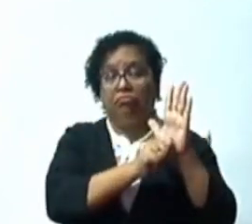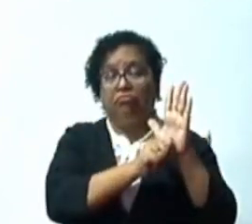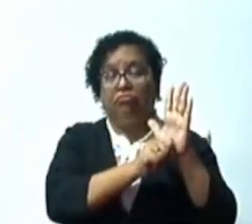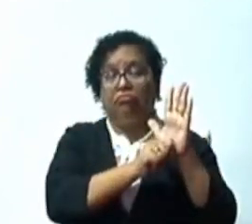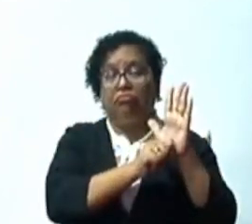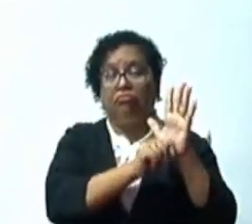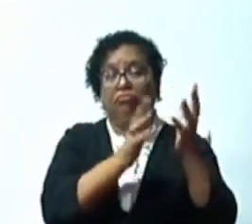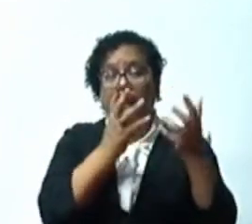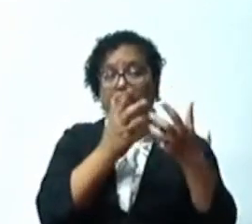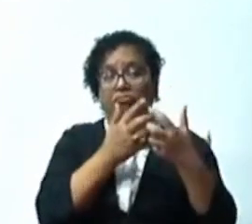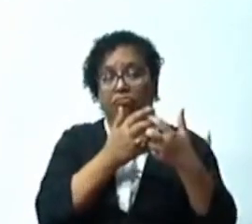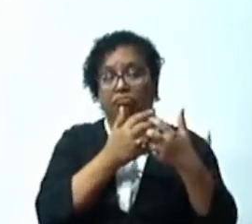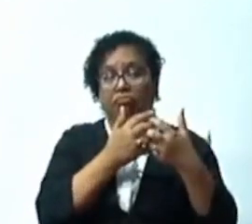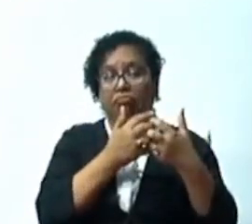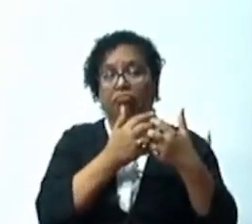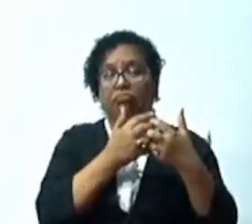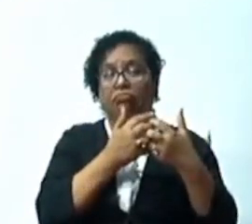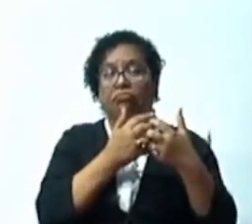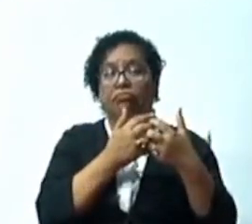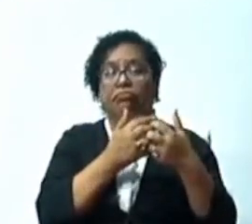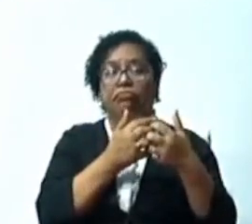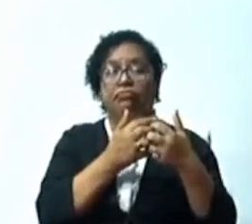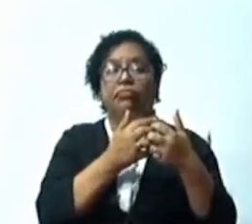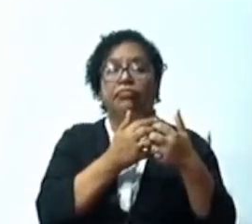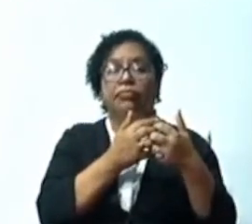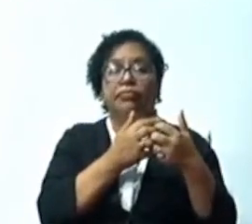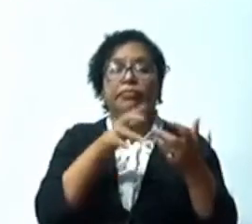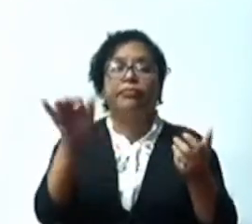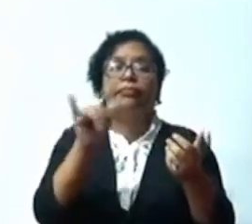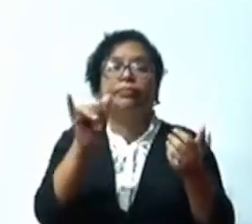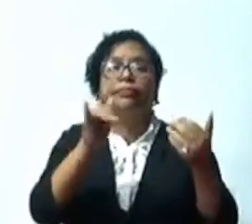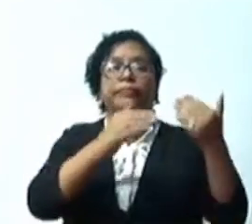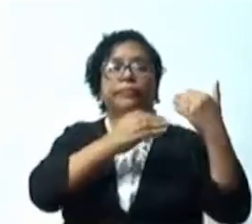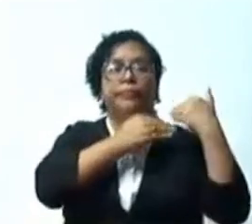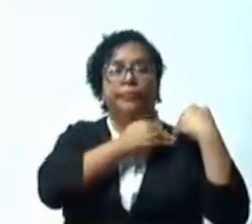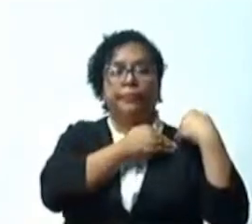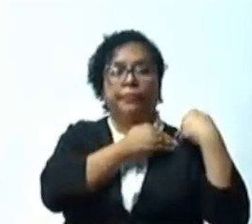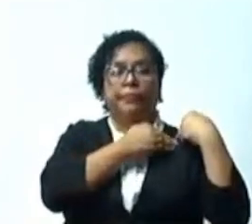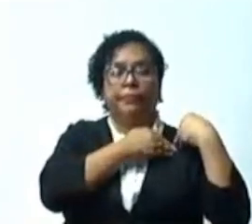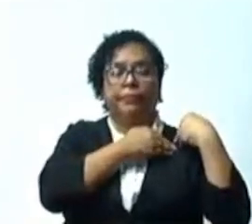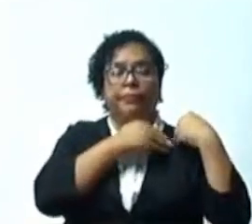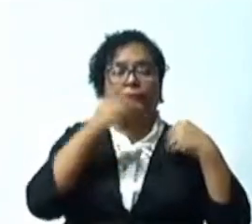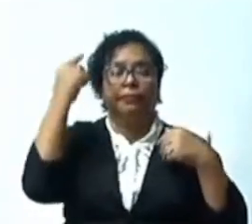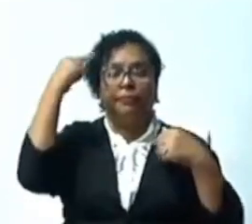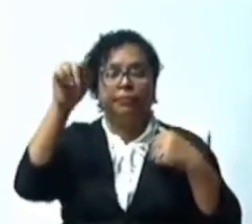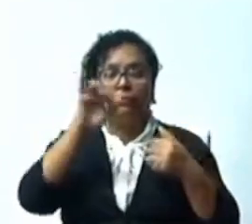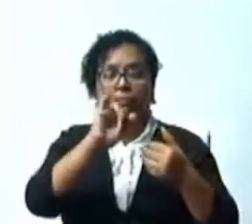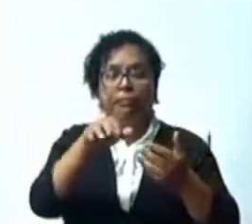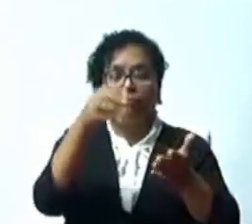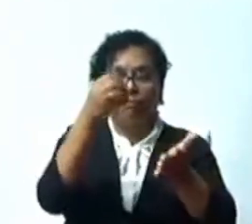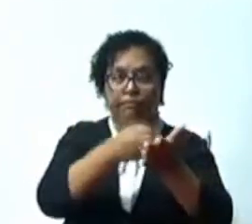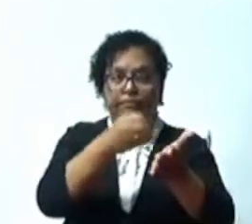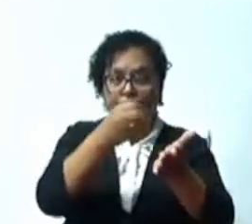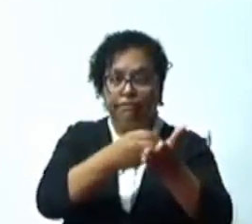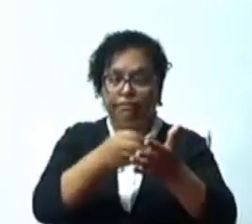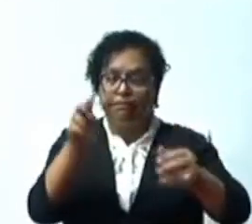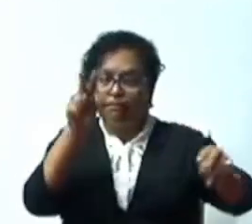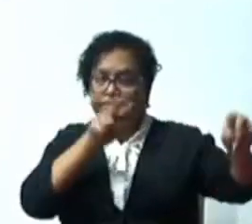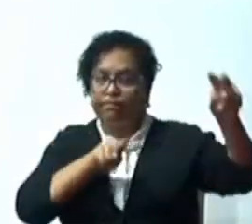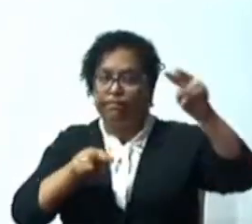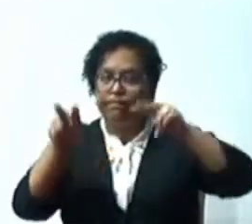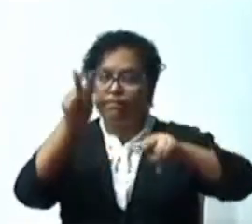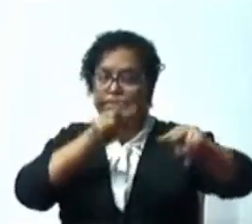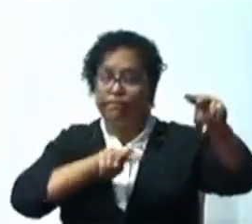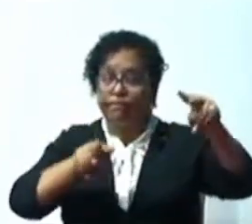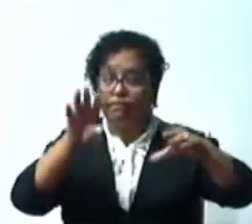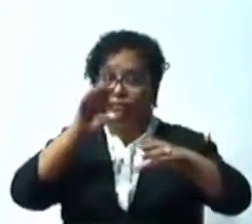La supervisión de los fideicomisos que no debe ser por lo que es la superintendencia de